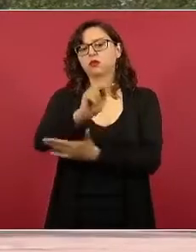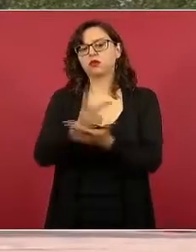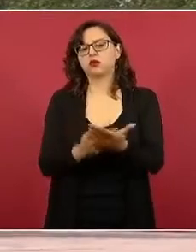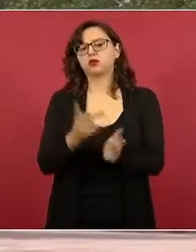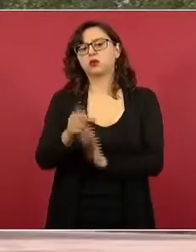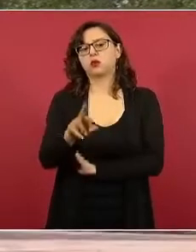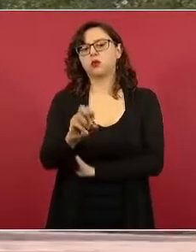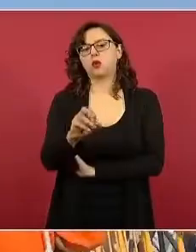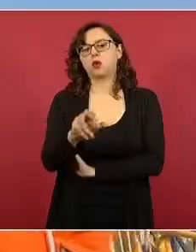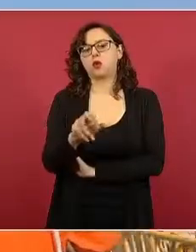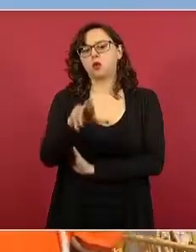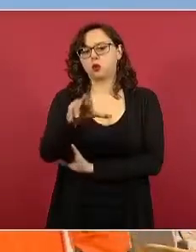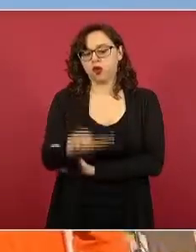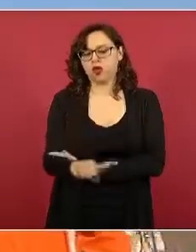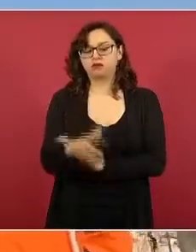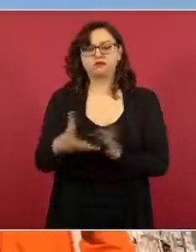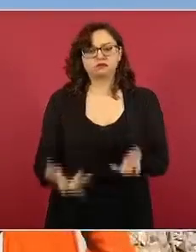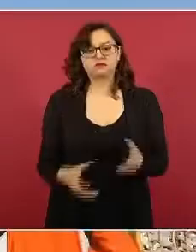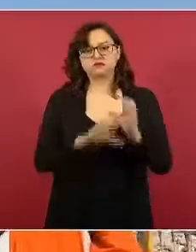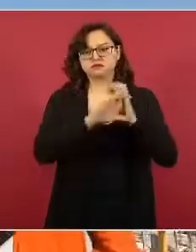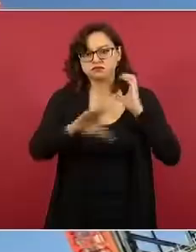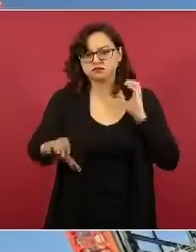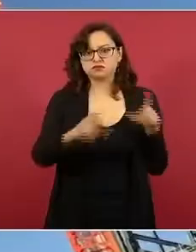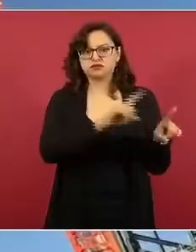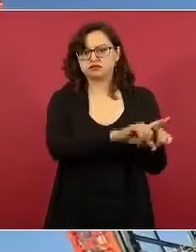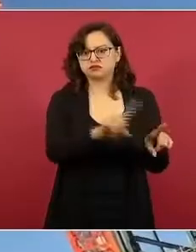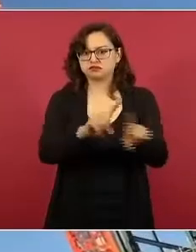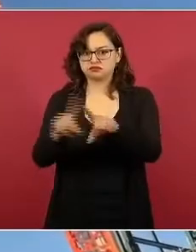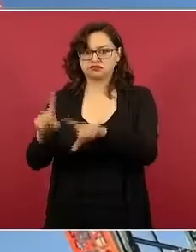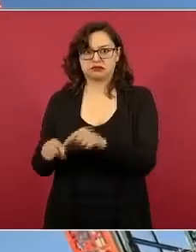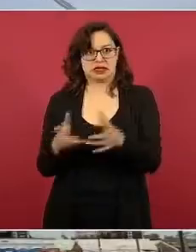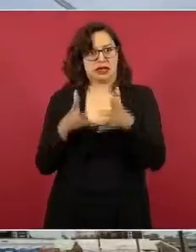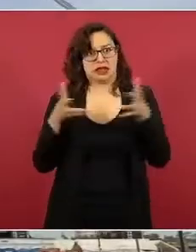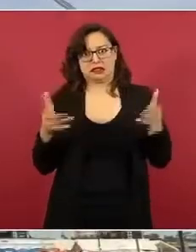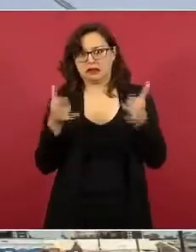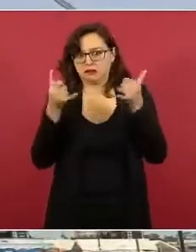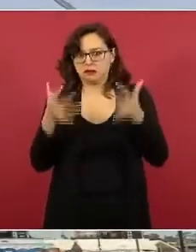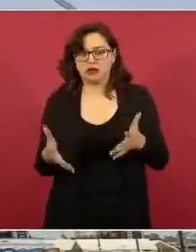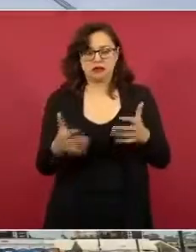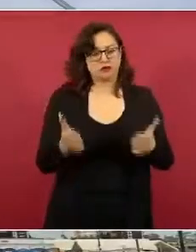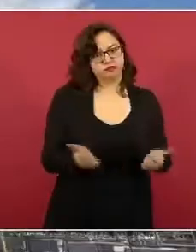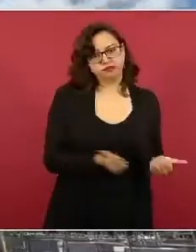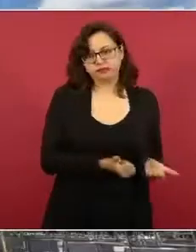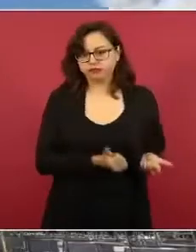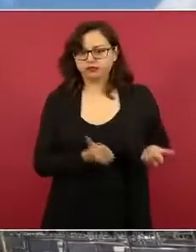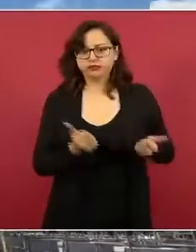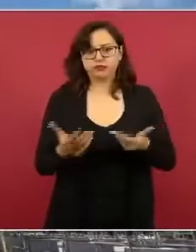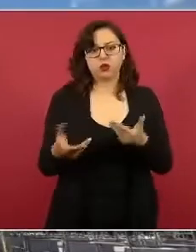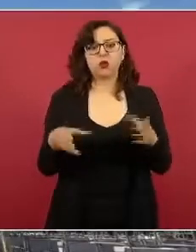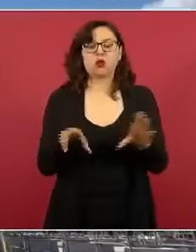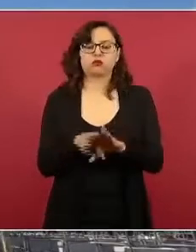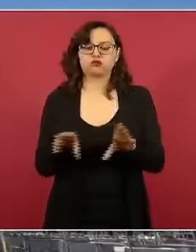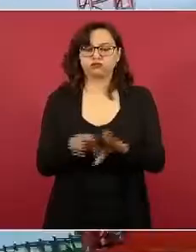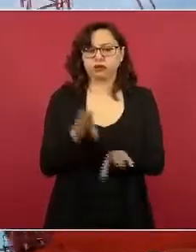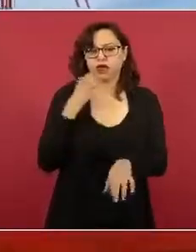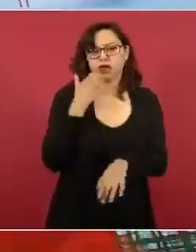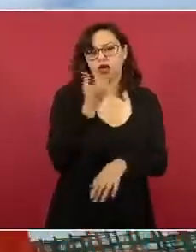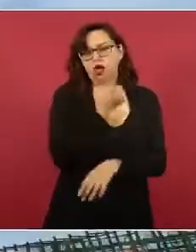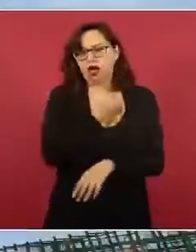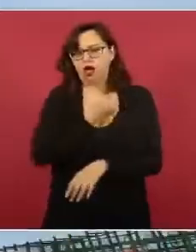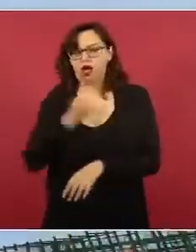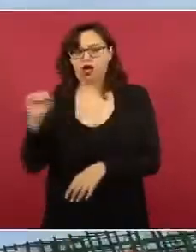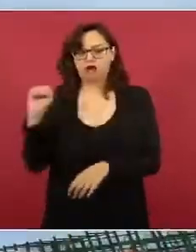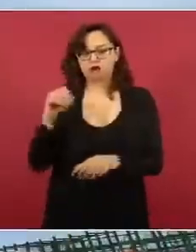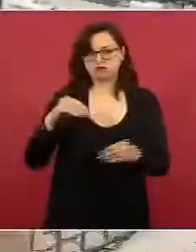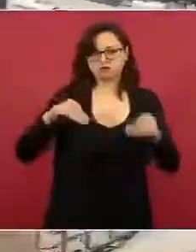traslado de equipos al área de proceso, donde se montaron equipos de grandes dimensiones y alto tonelaje a través de maniobras especializadas, como lo